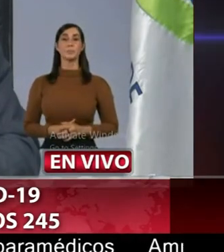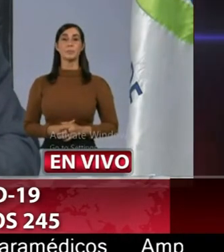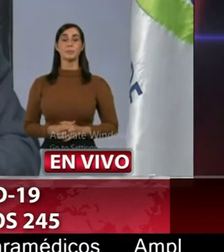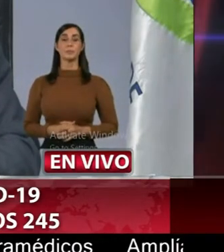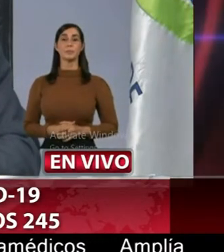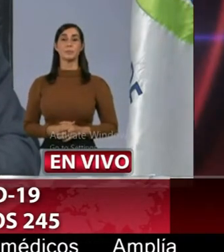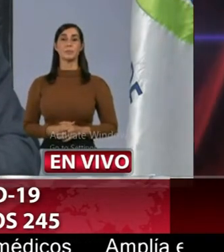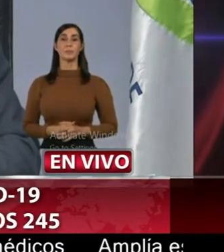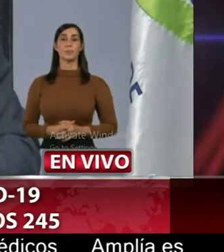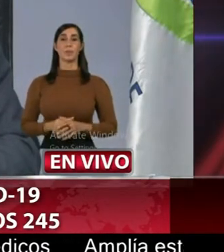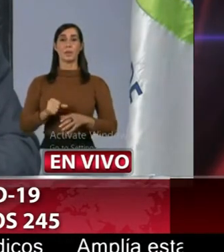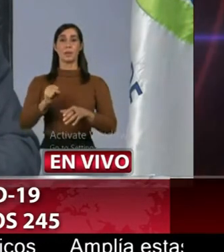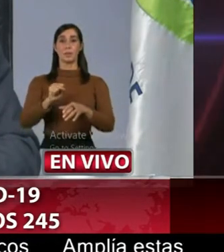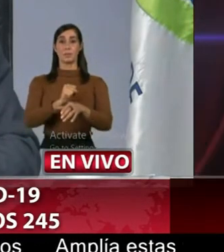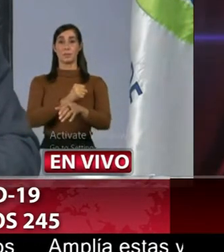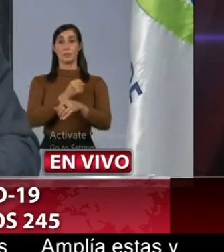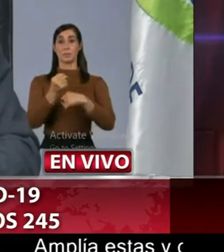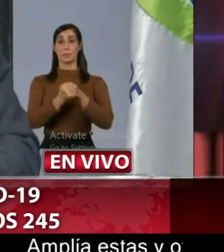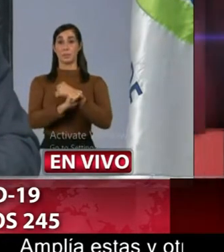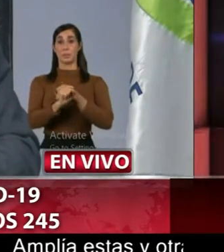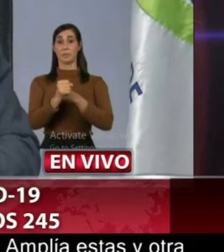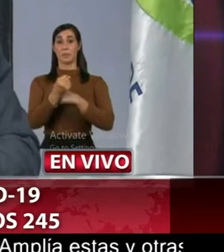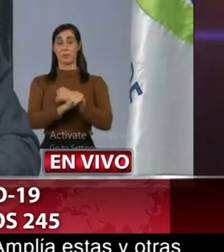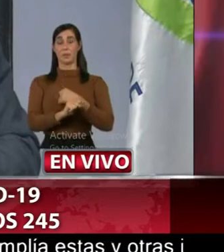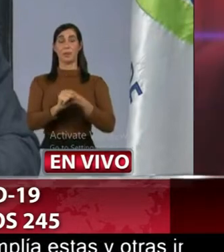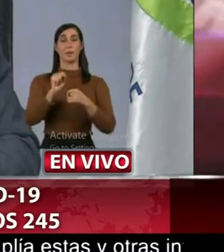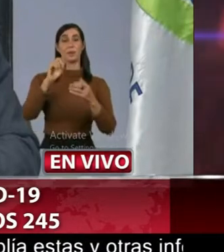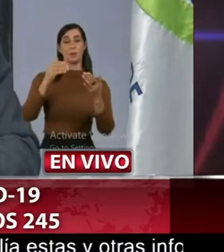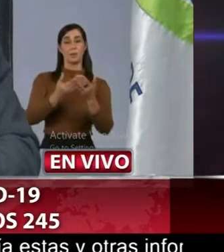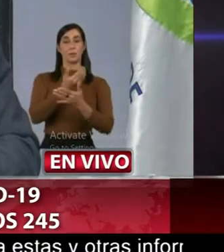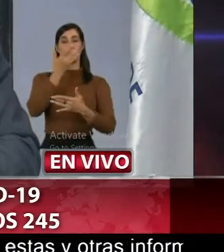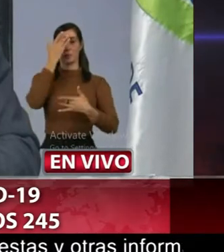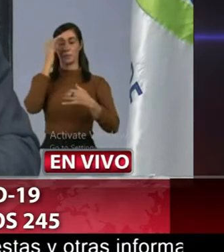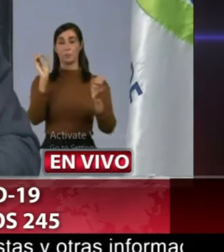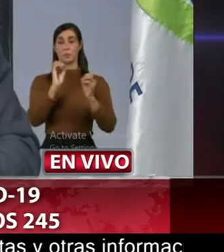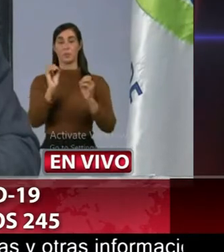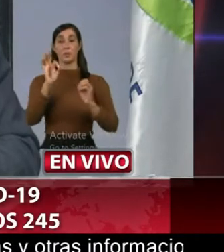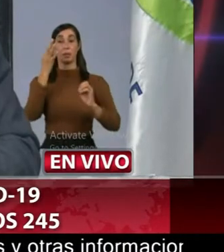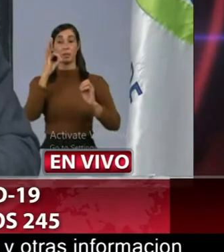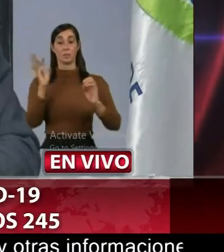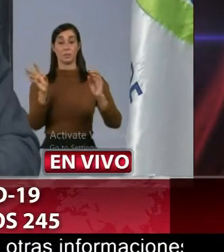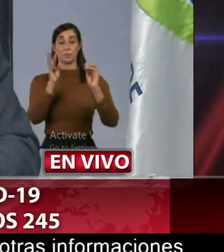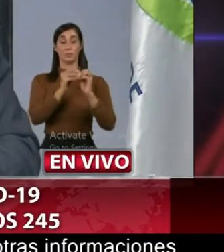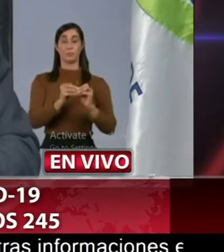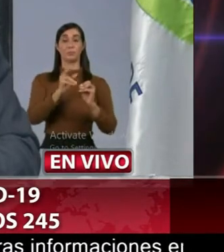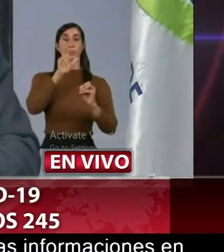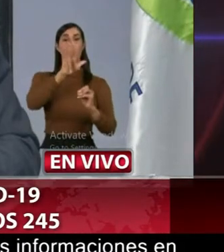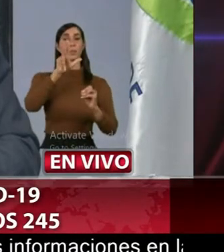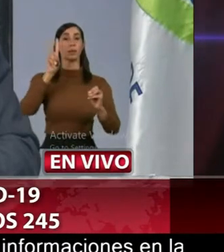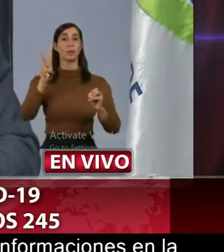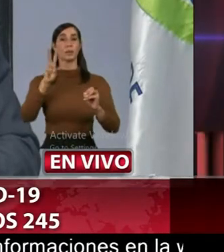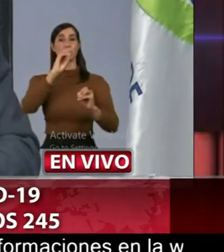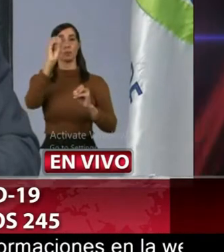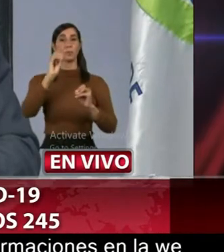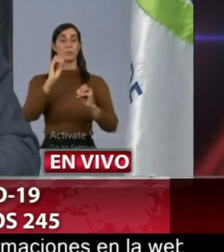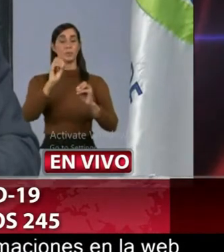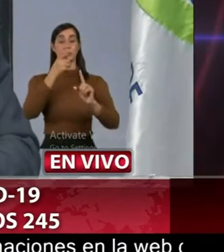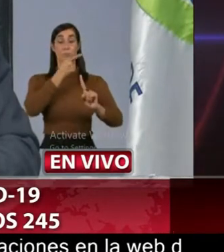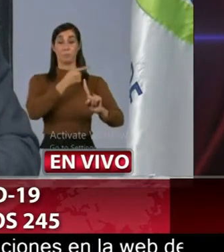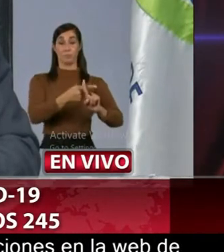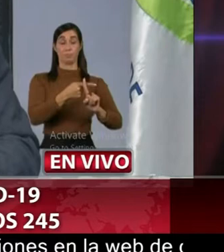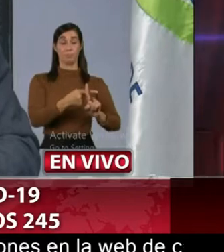Samana cero casos nuevos diecinueve acumulados treinta y dos por ciento de